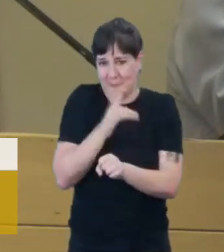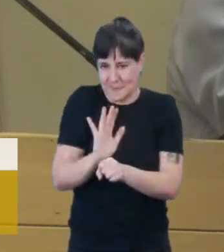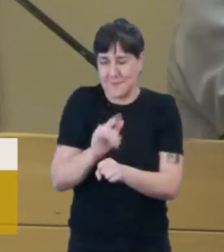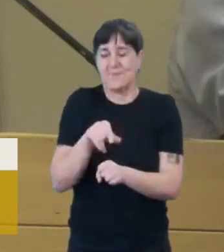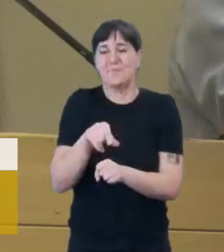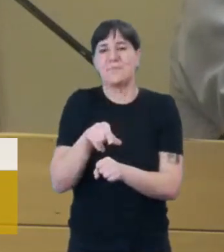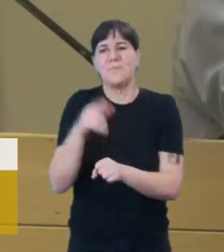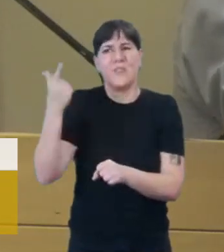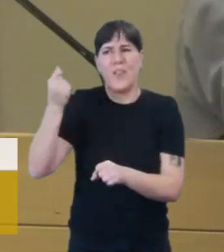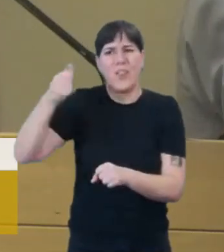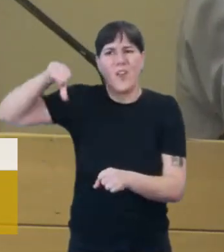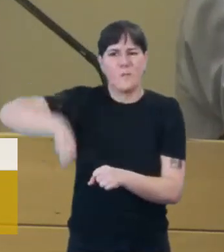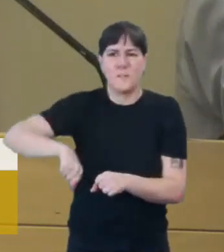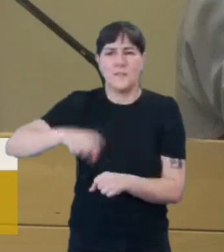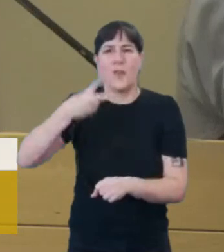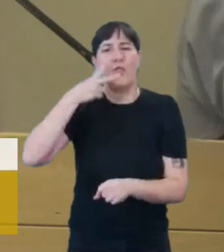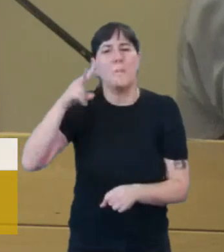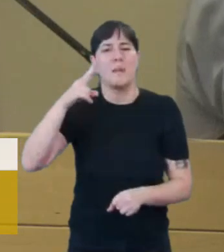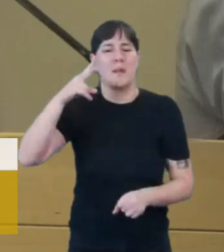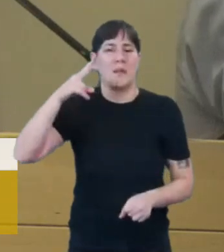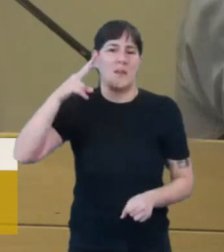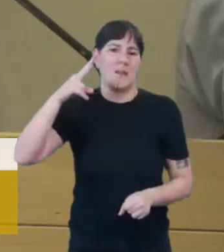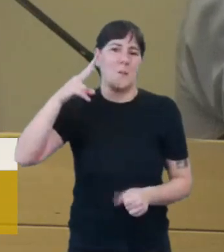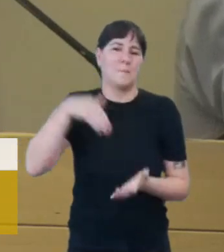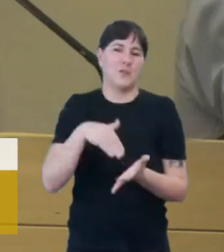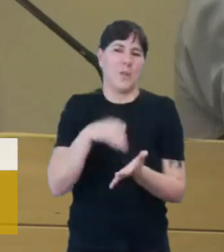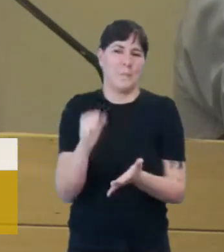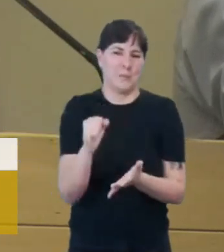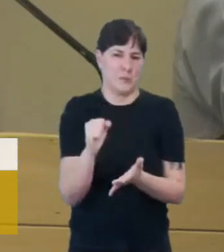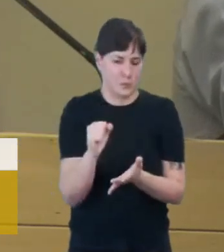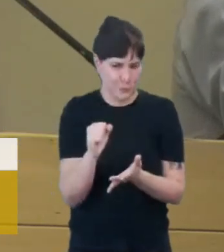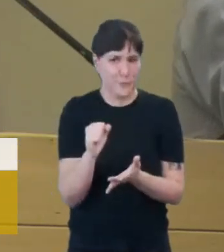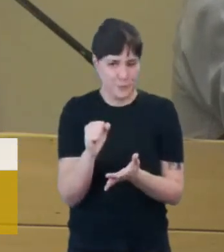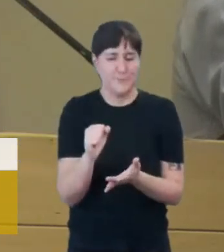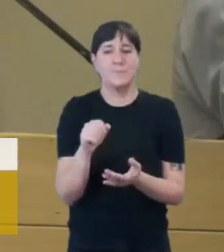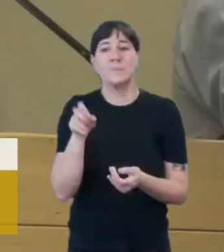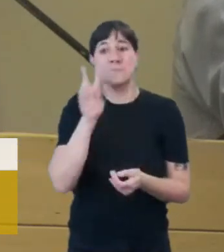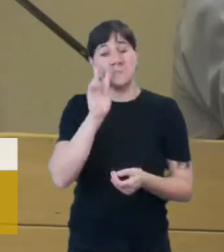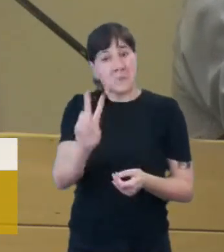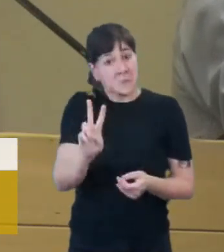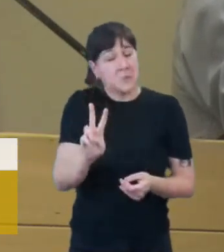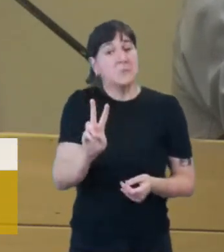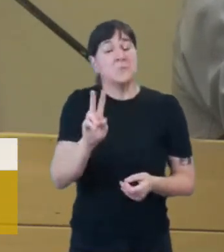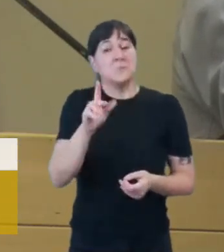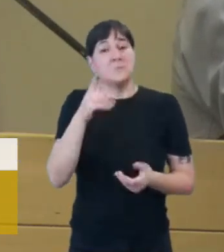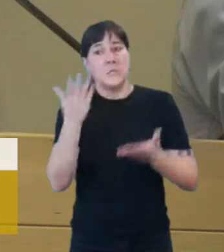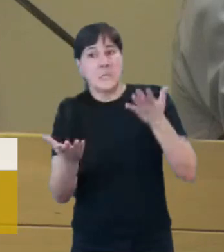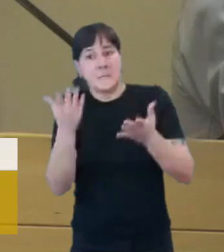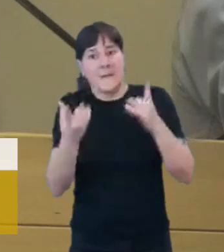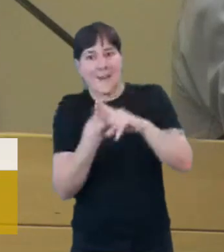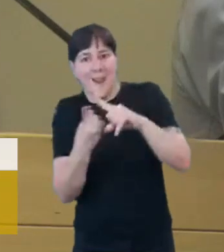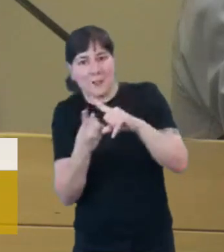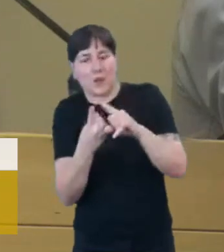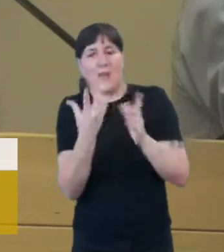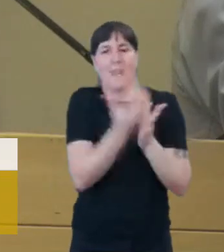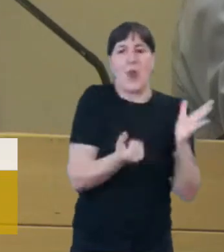es un déficit total de 2.000 millones de pesos. Pero si vemos, en realidad, la relación entre las erogaciones que